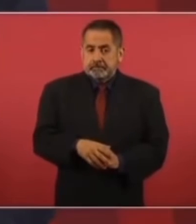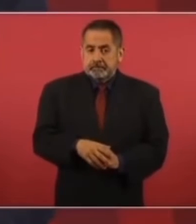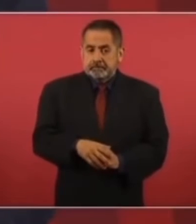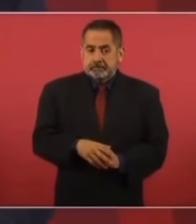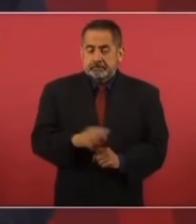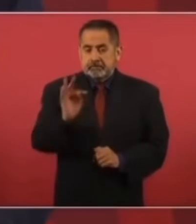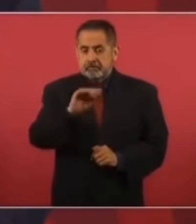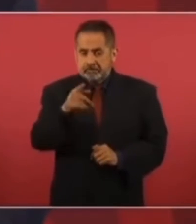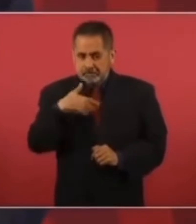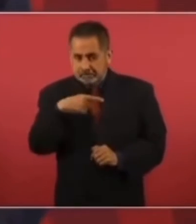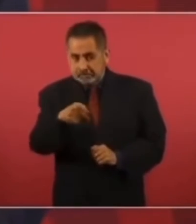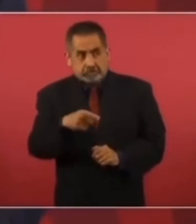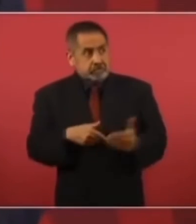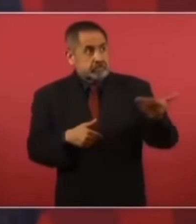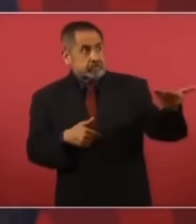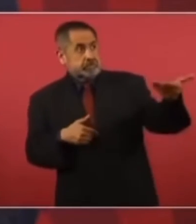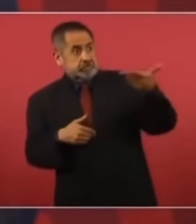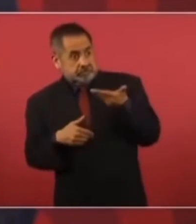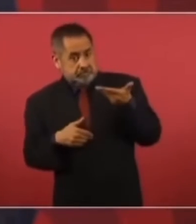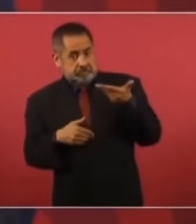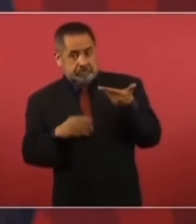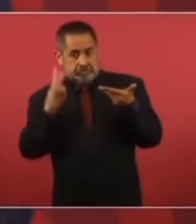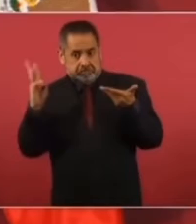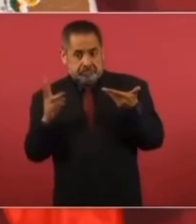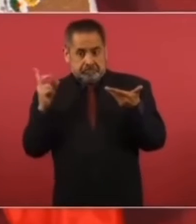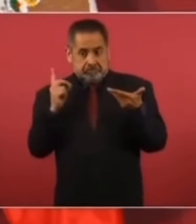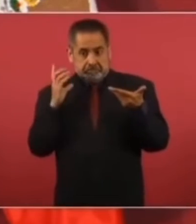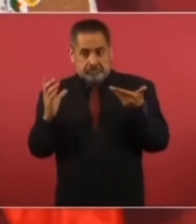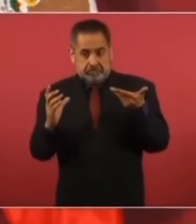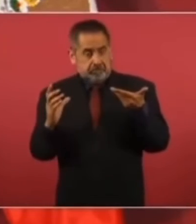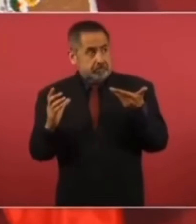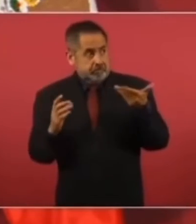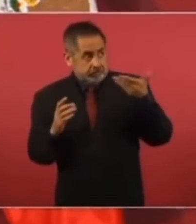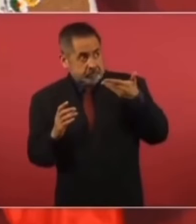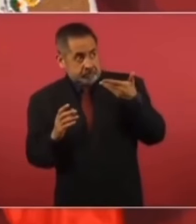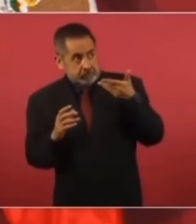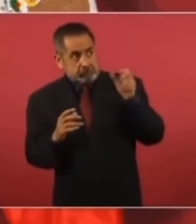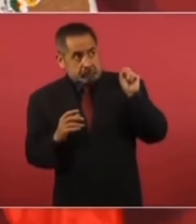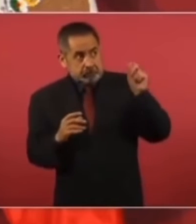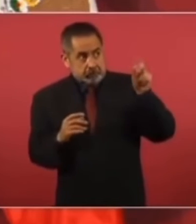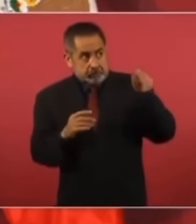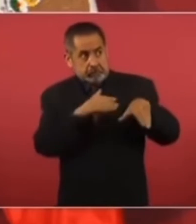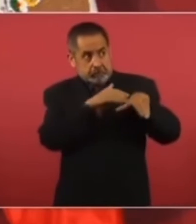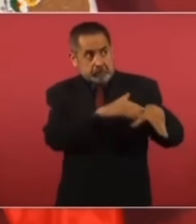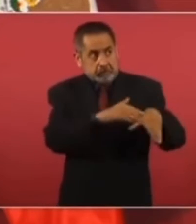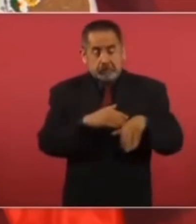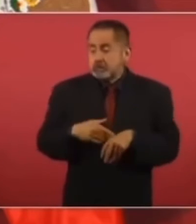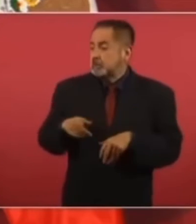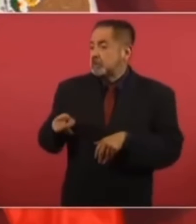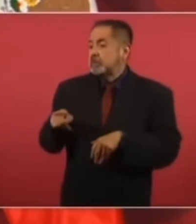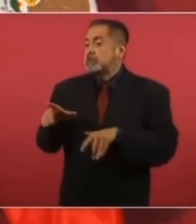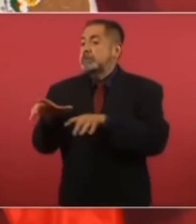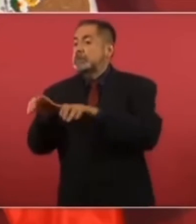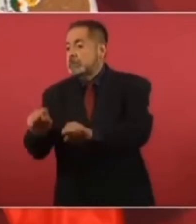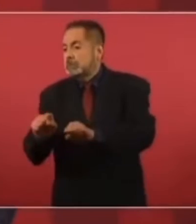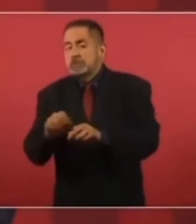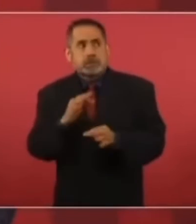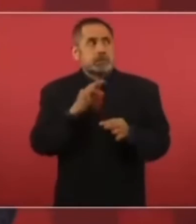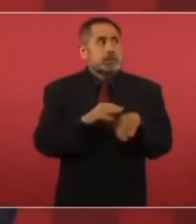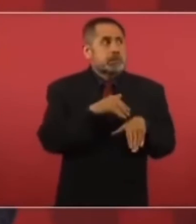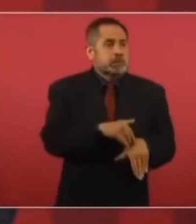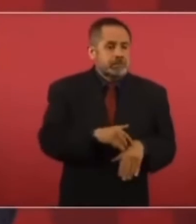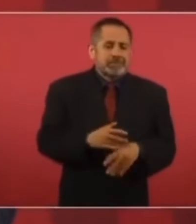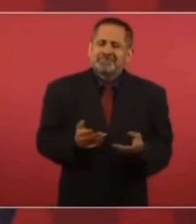habían pedido en Washington que yo actuara como lo sostienen los